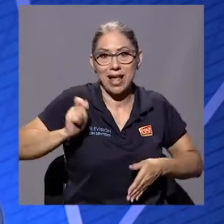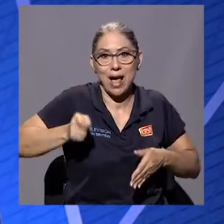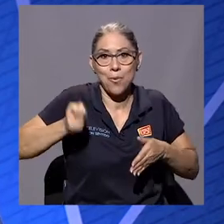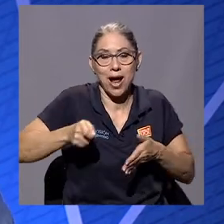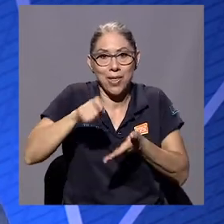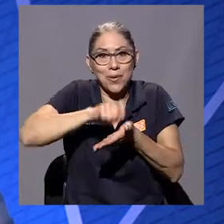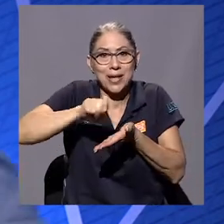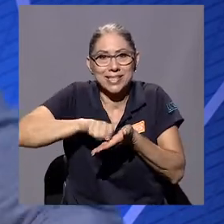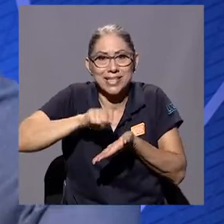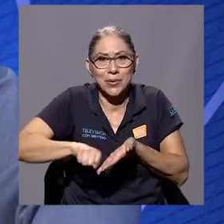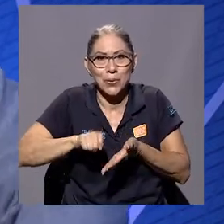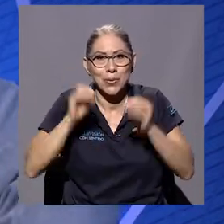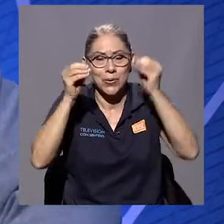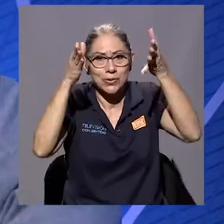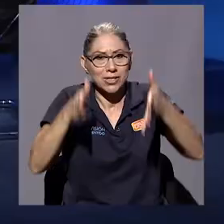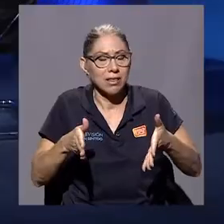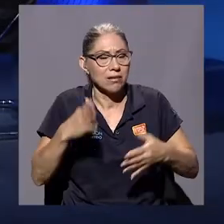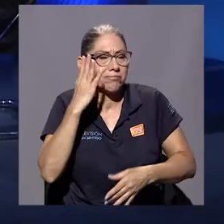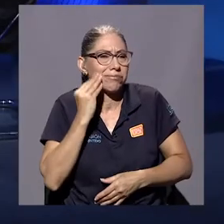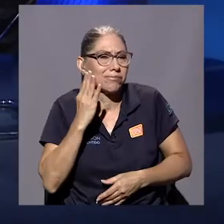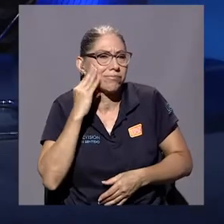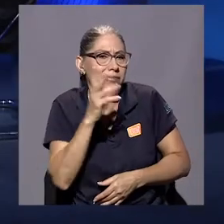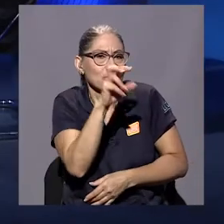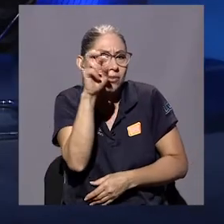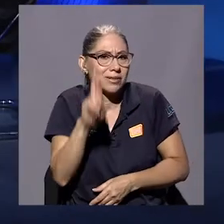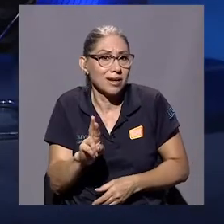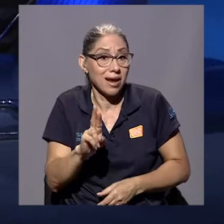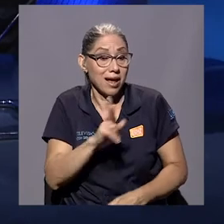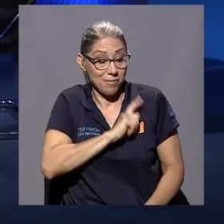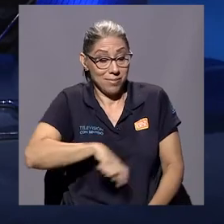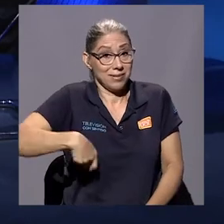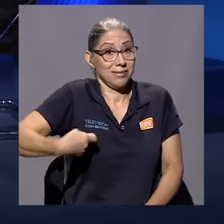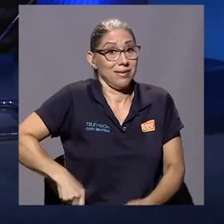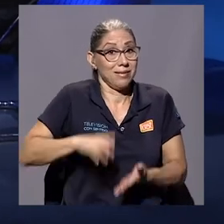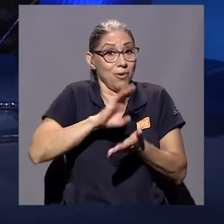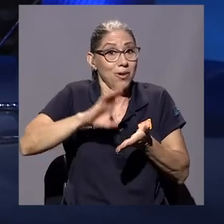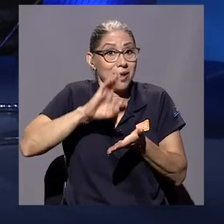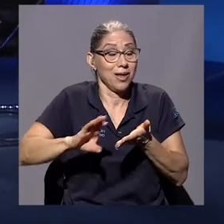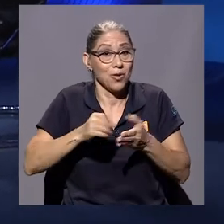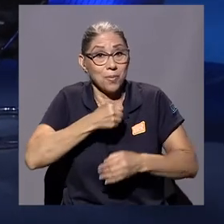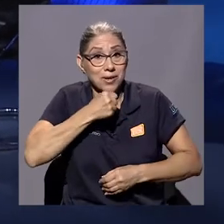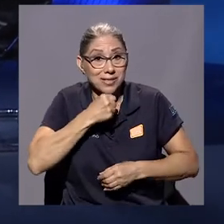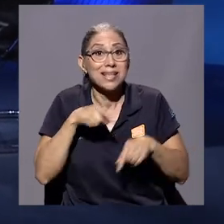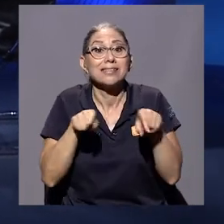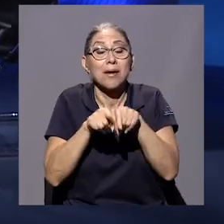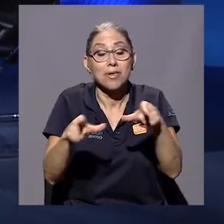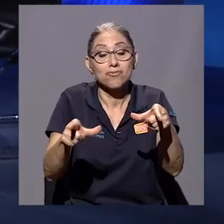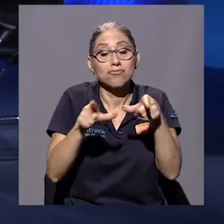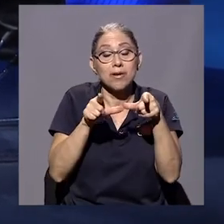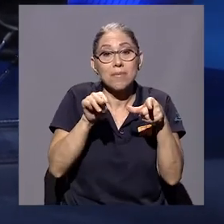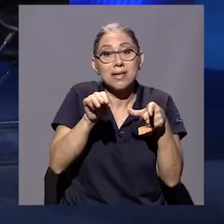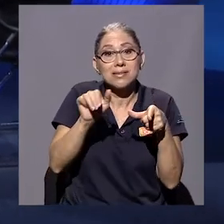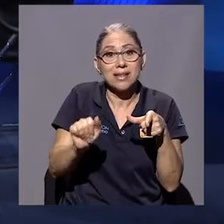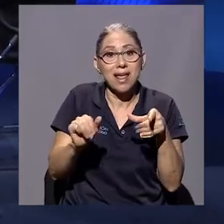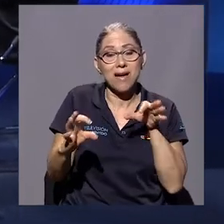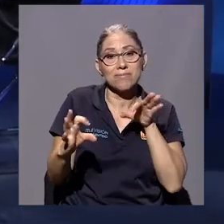docente, un hombre con una amplia trayectoria en la vida nacional, presidente del Colegio de Periodistas, con una maestría también ligada al derecho, con una